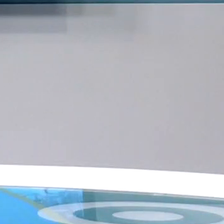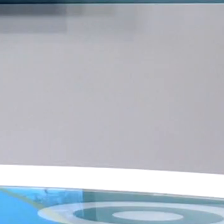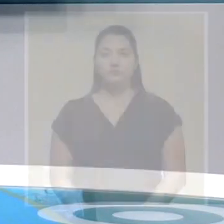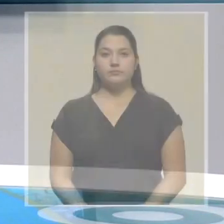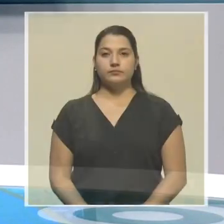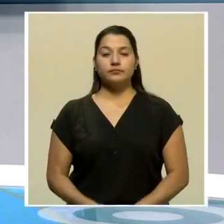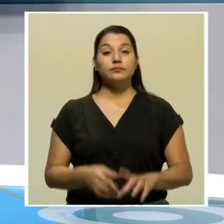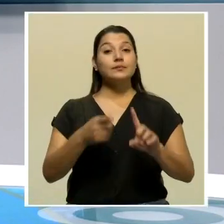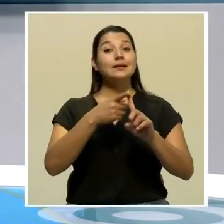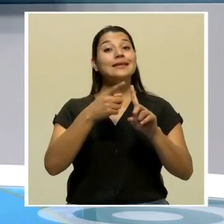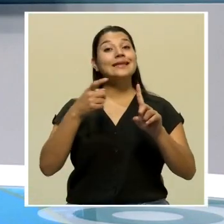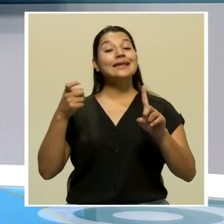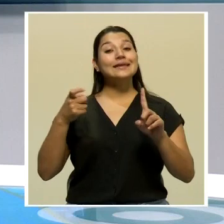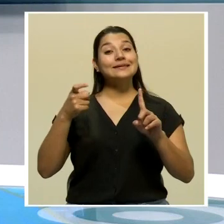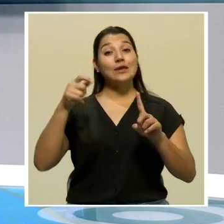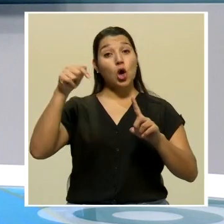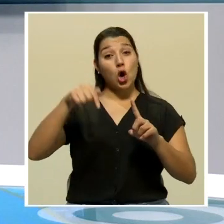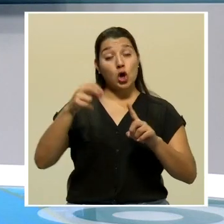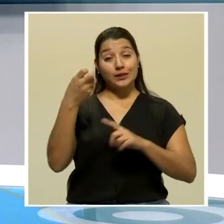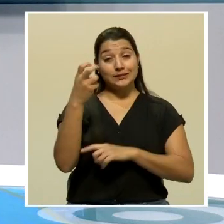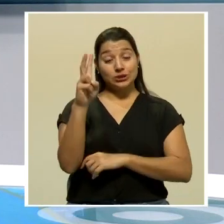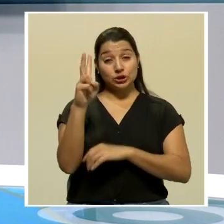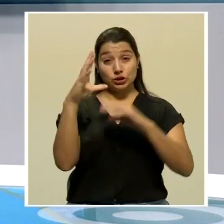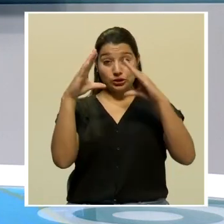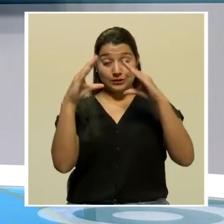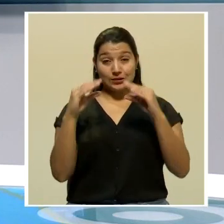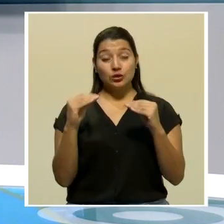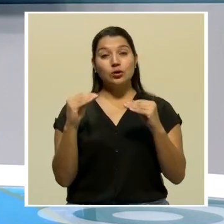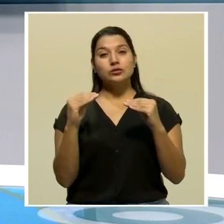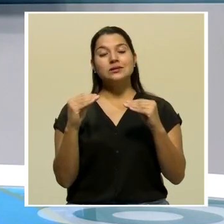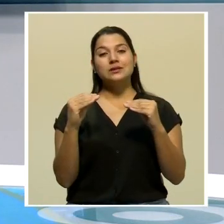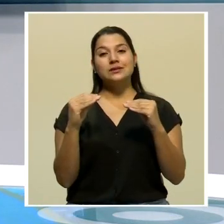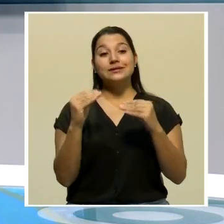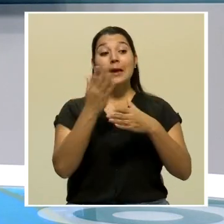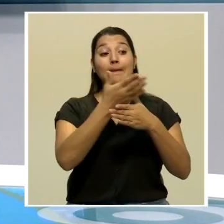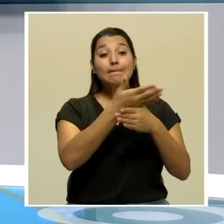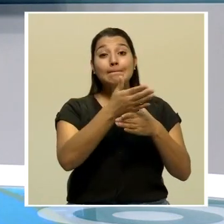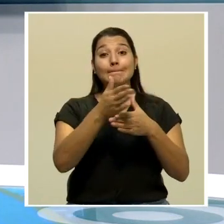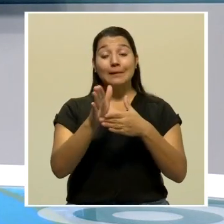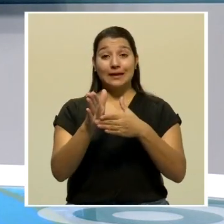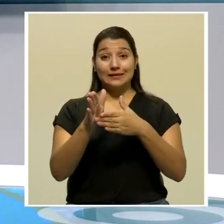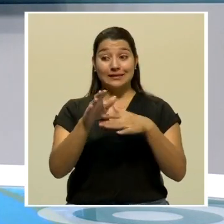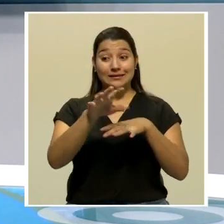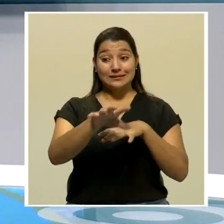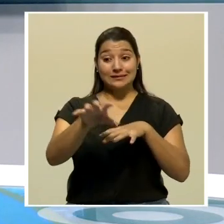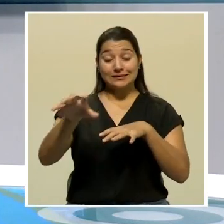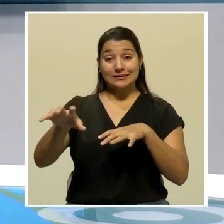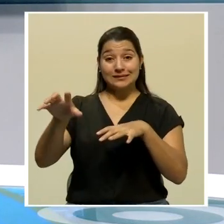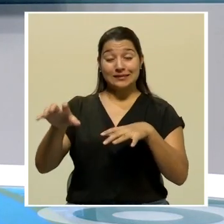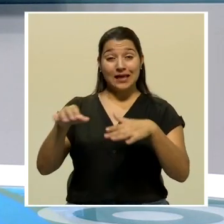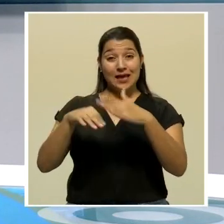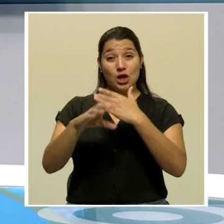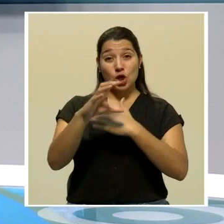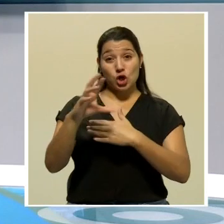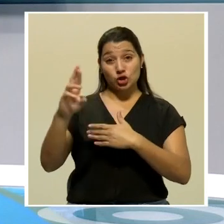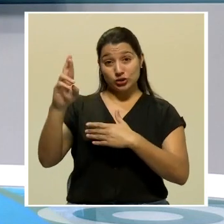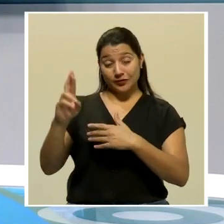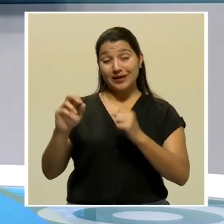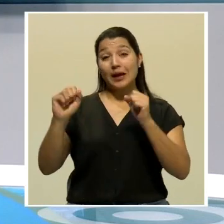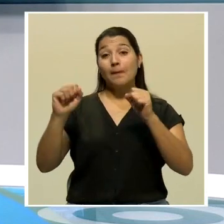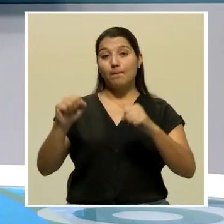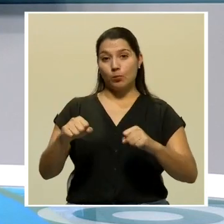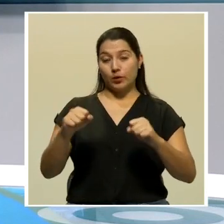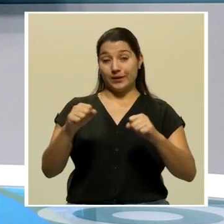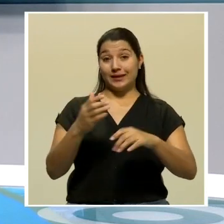Desde esta medianoche, un fragmento del país podrá avanzar a la fase 3